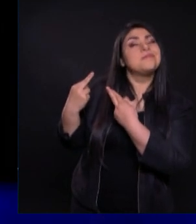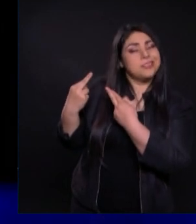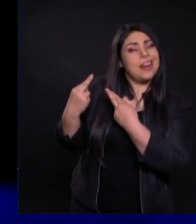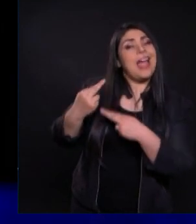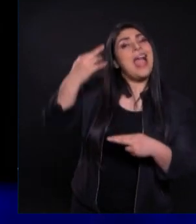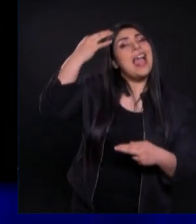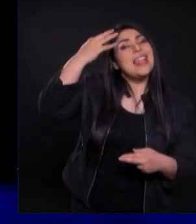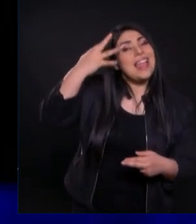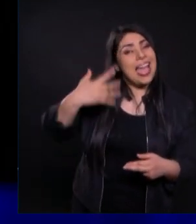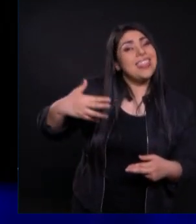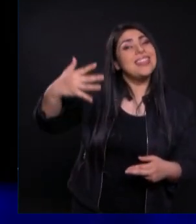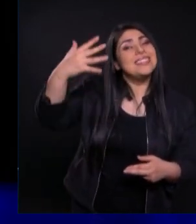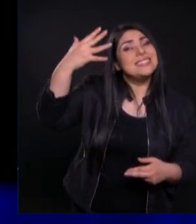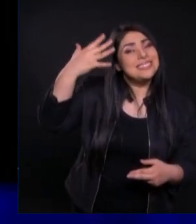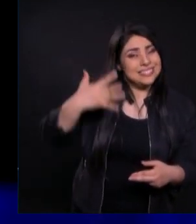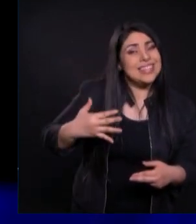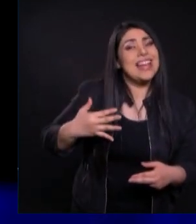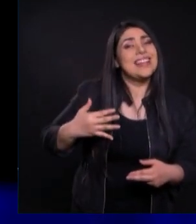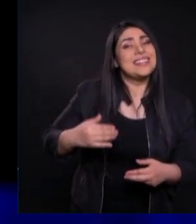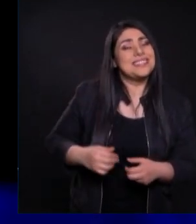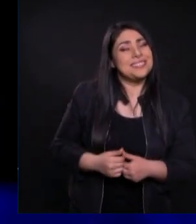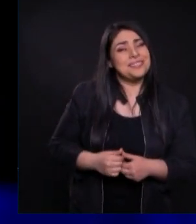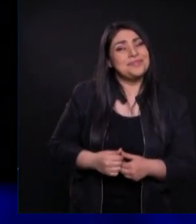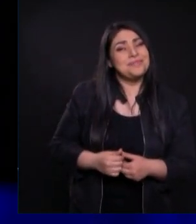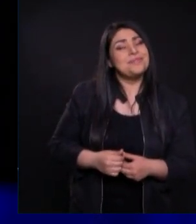día Y sígame